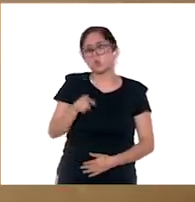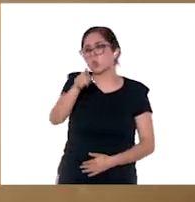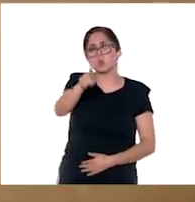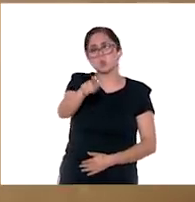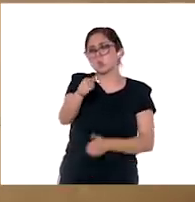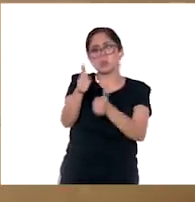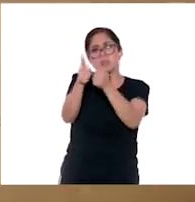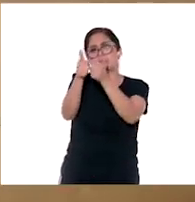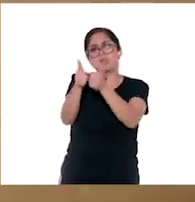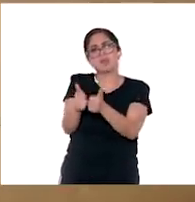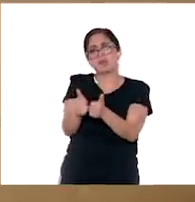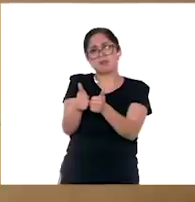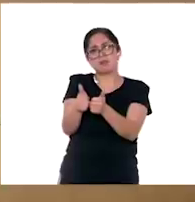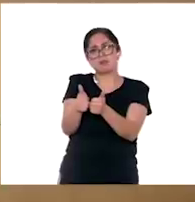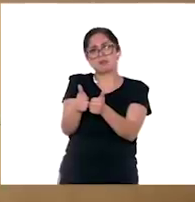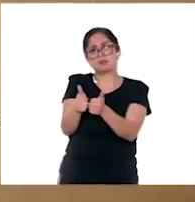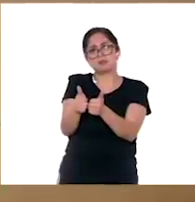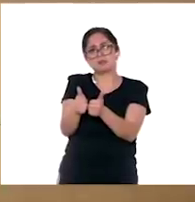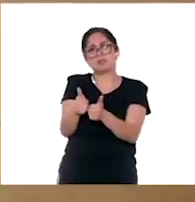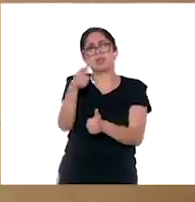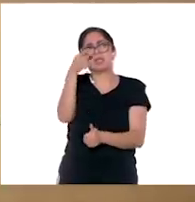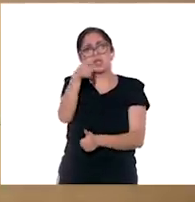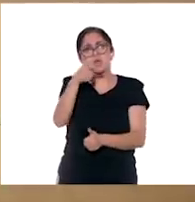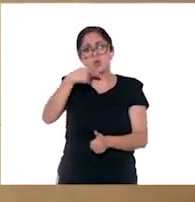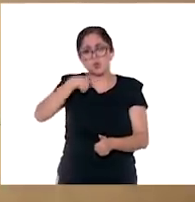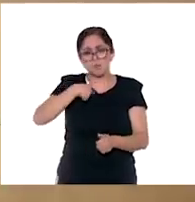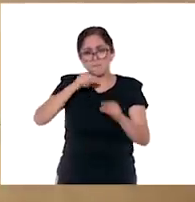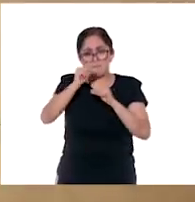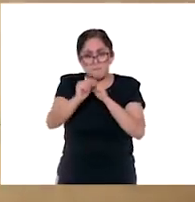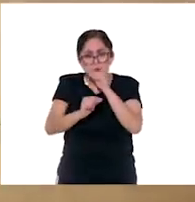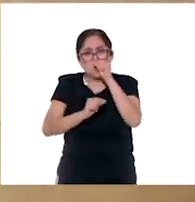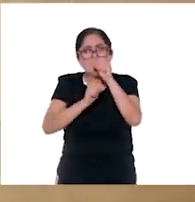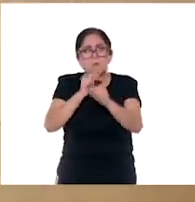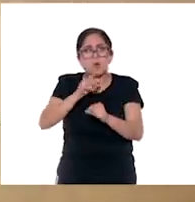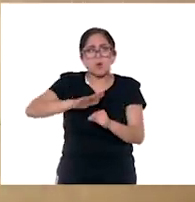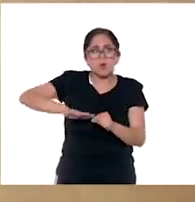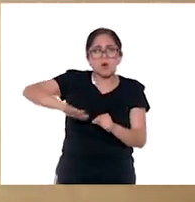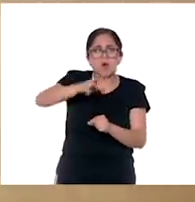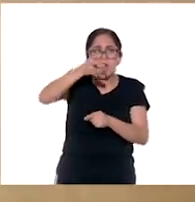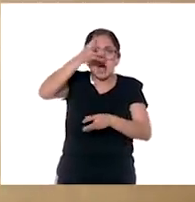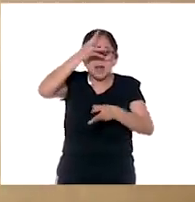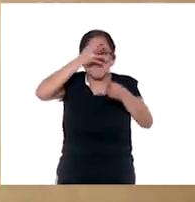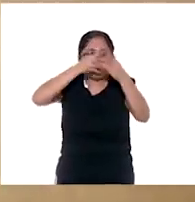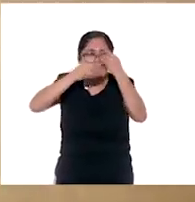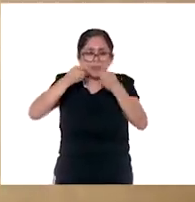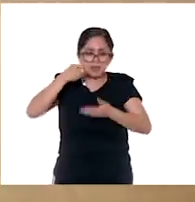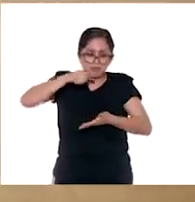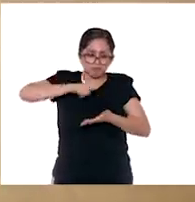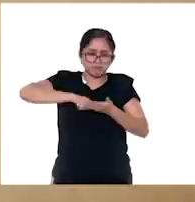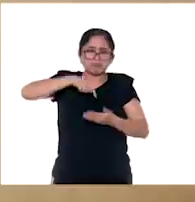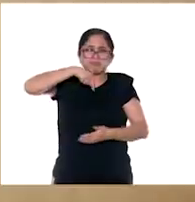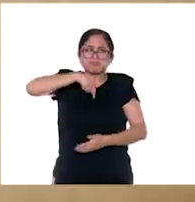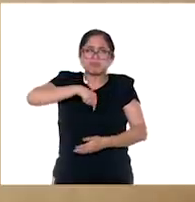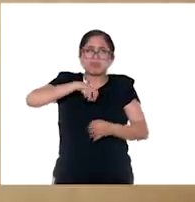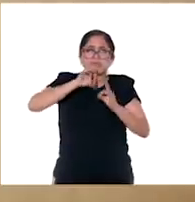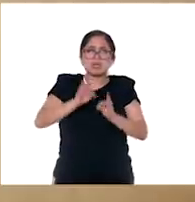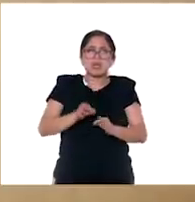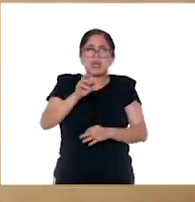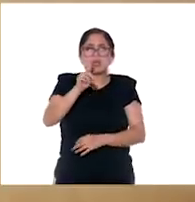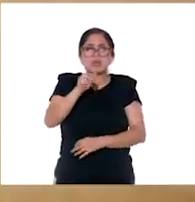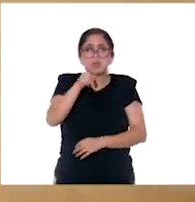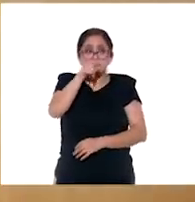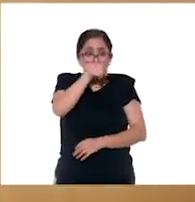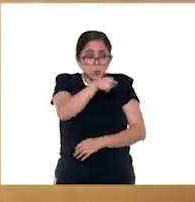un poco de agua, y que se volvió. Aunque ya que el agua gustó el